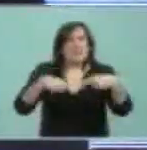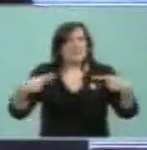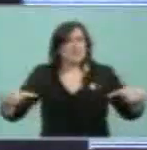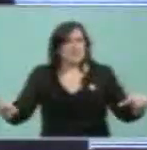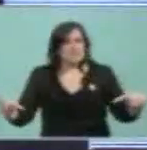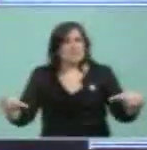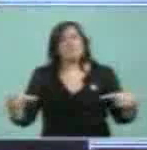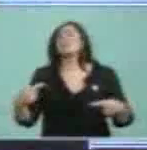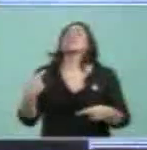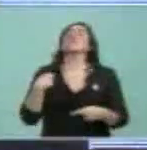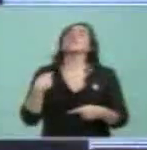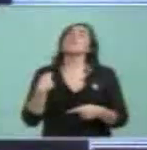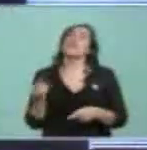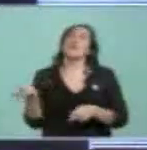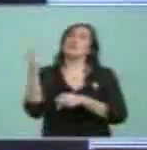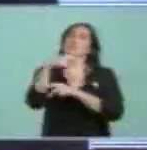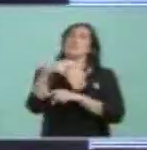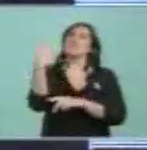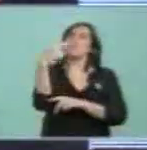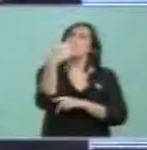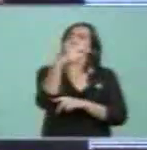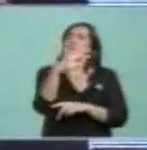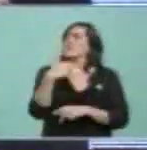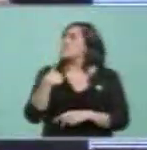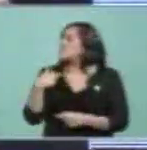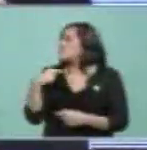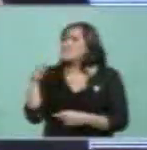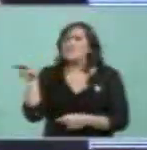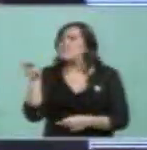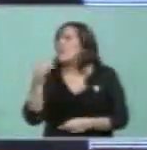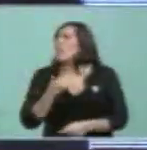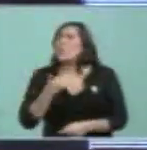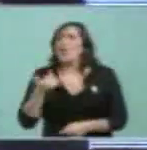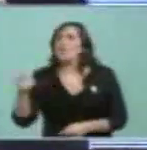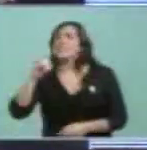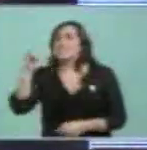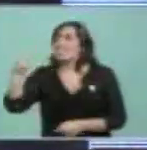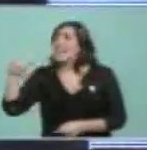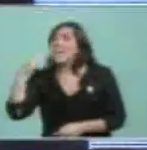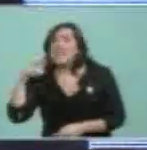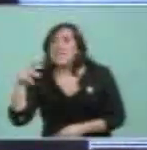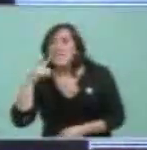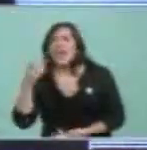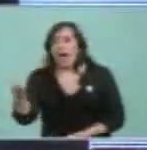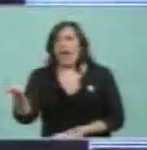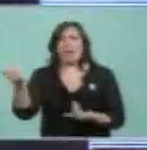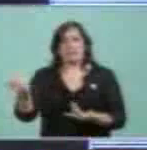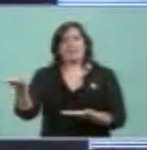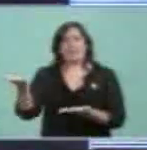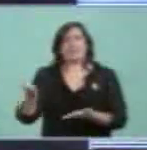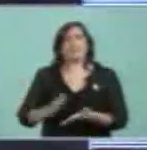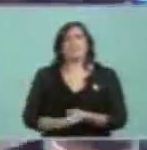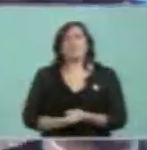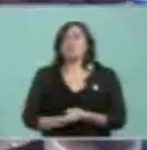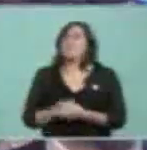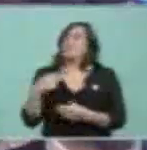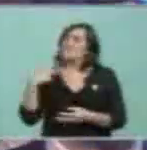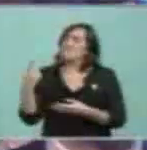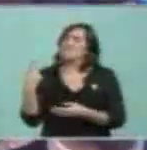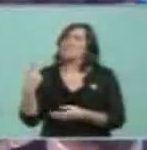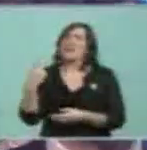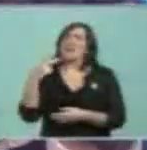Y me subía y charlábamos con... ¿Dónde estás, Anini, que no te veo? Ahí estás. Y nos